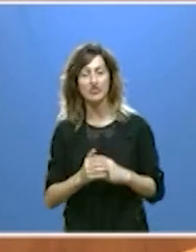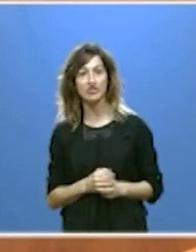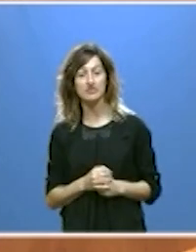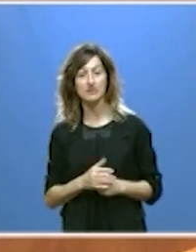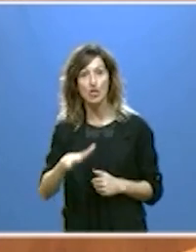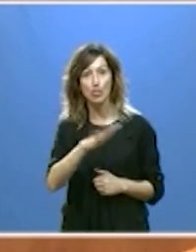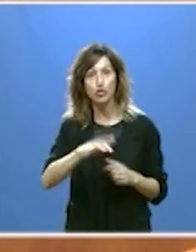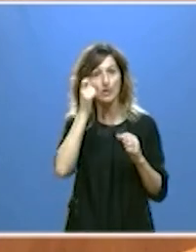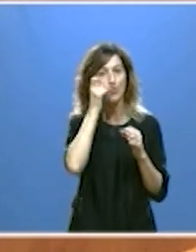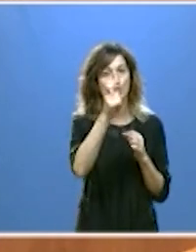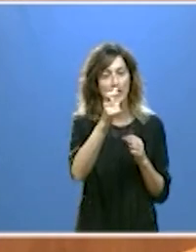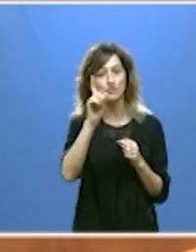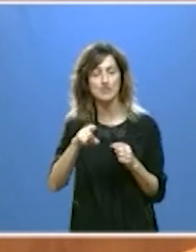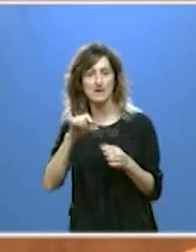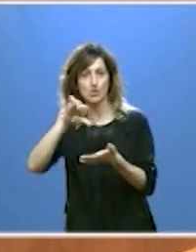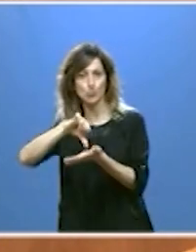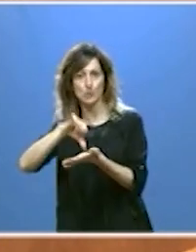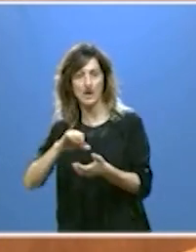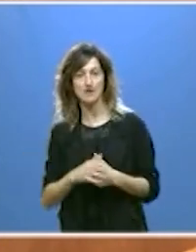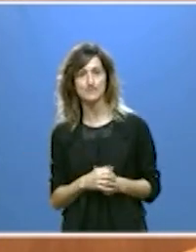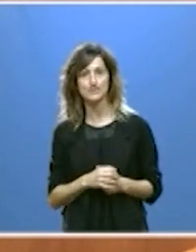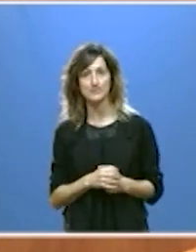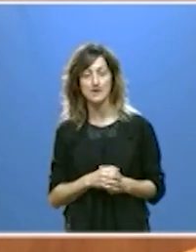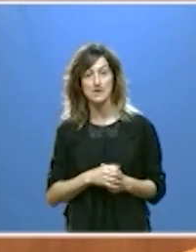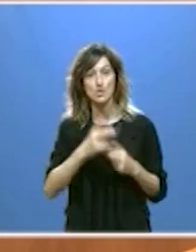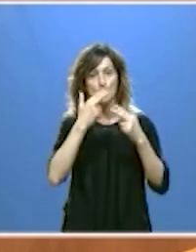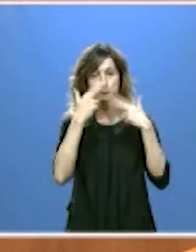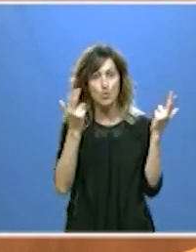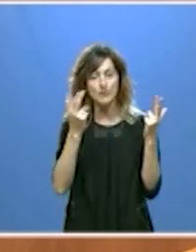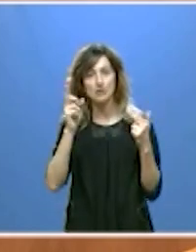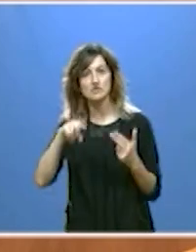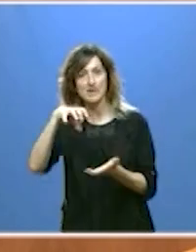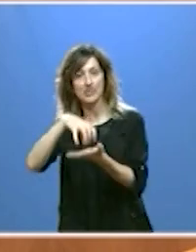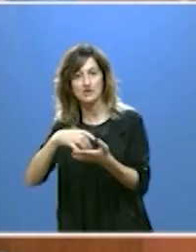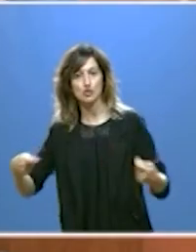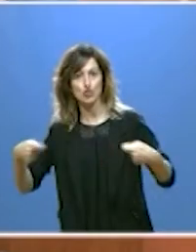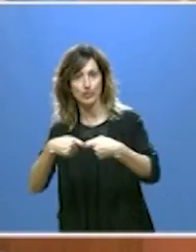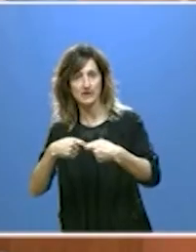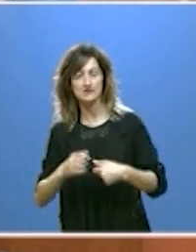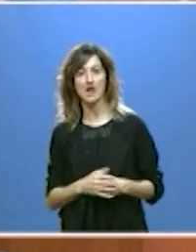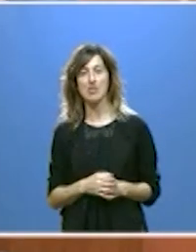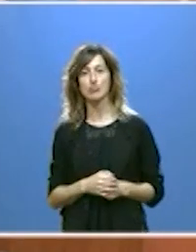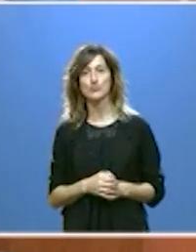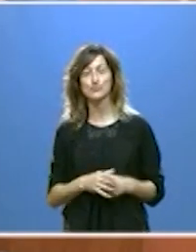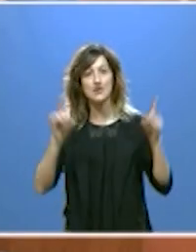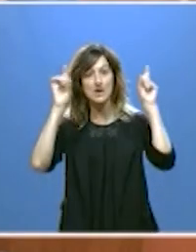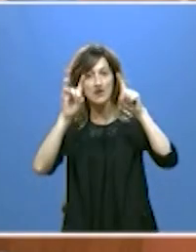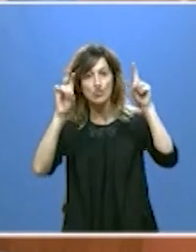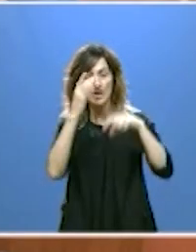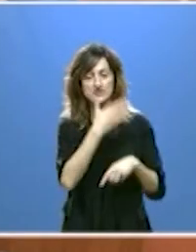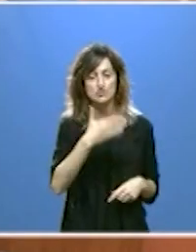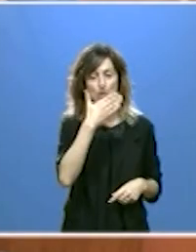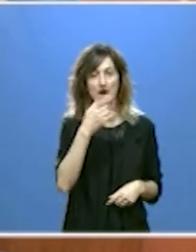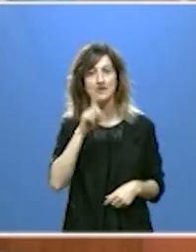medio urbano y en el medio rural, en centros públicos y en centros concertados, en la educación escolar